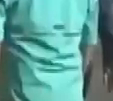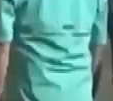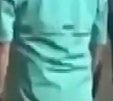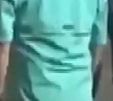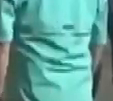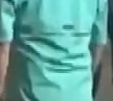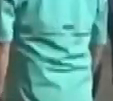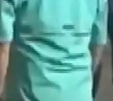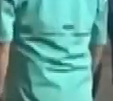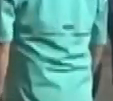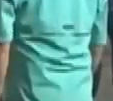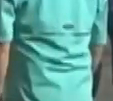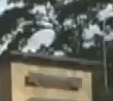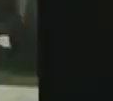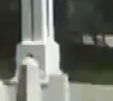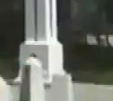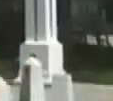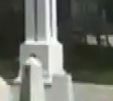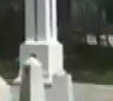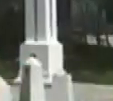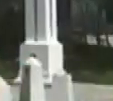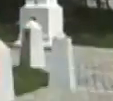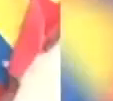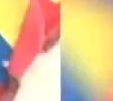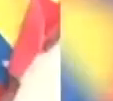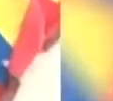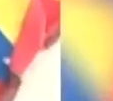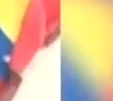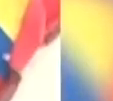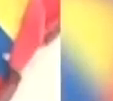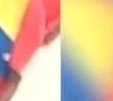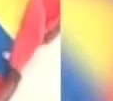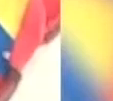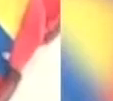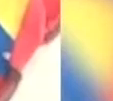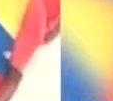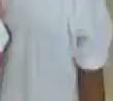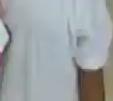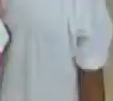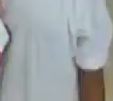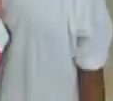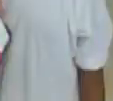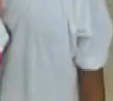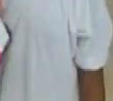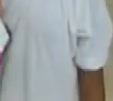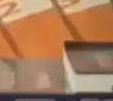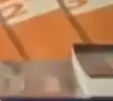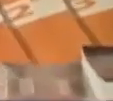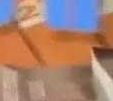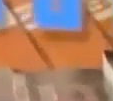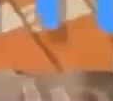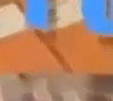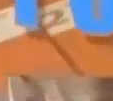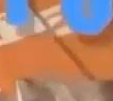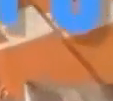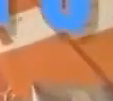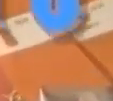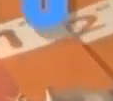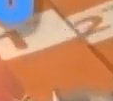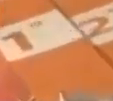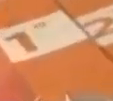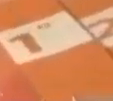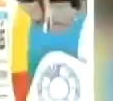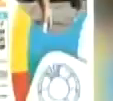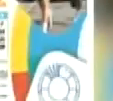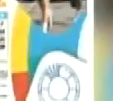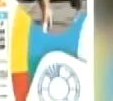del armisticio y regularización de la guerra. La dotación de útiles escolares y uniformes. La conexión de